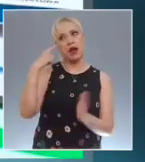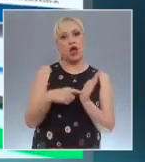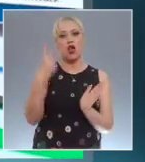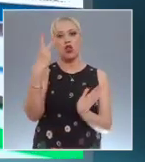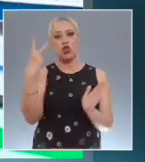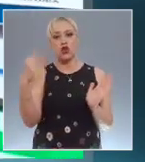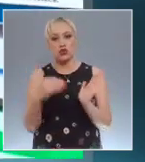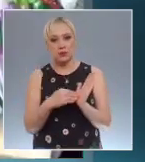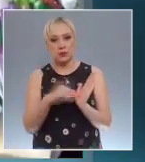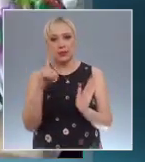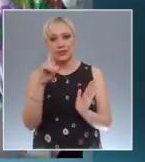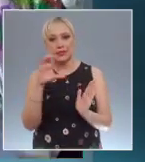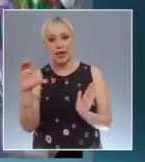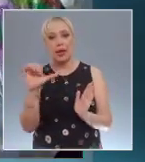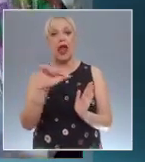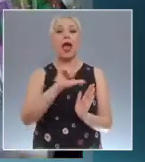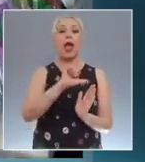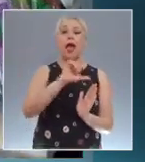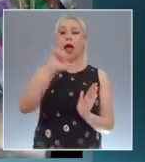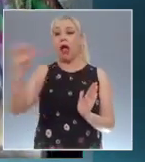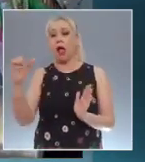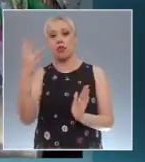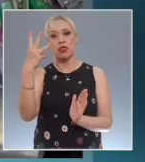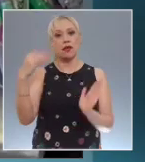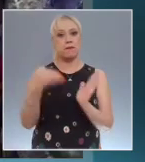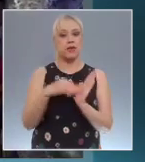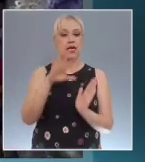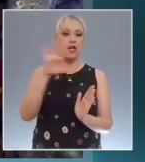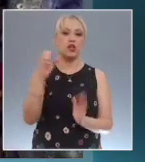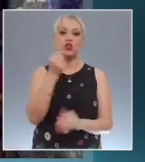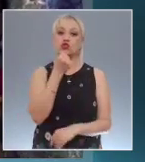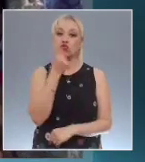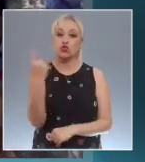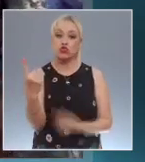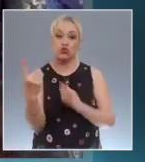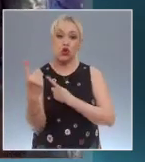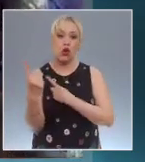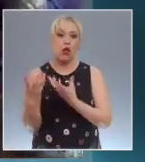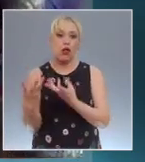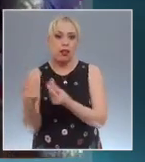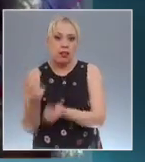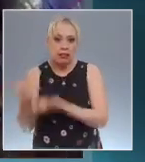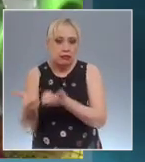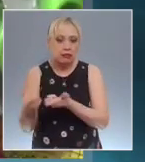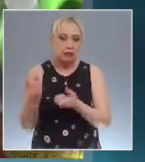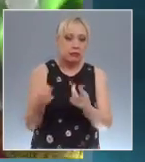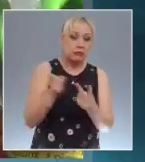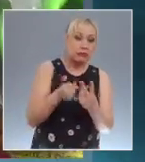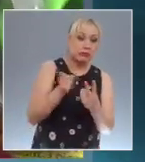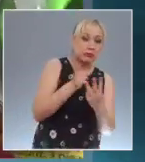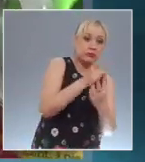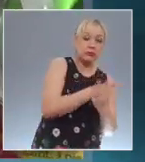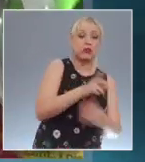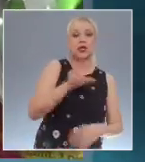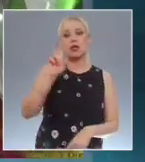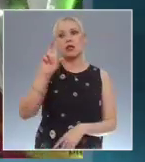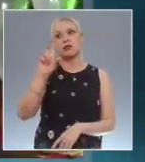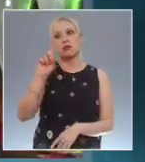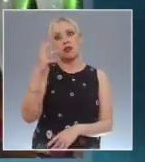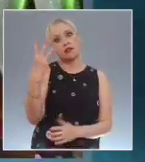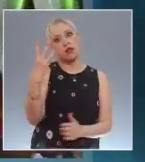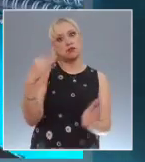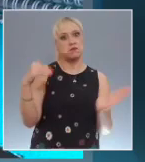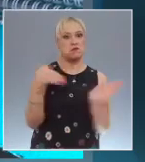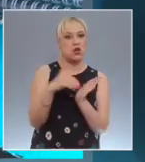estudiante y que las ventas ascenderán a 4,233 millones de pesos, 38.6%